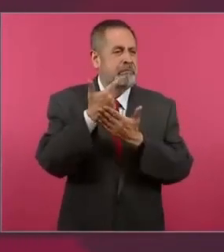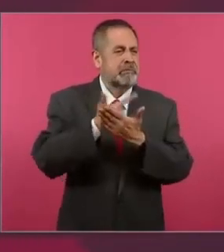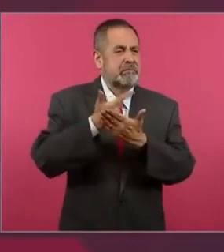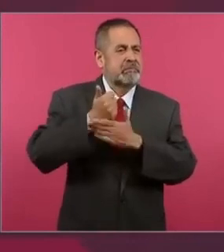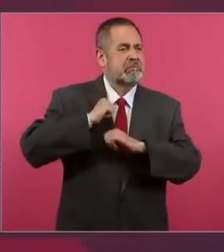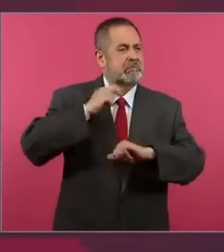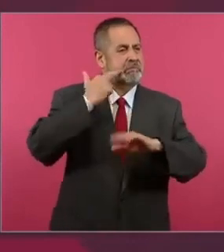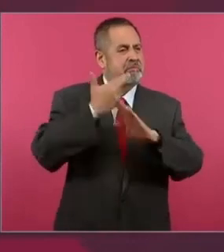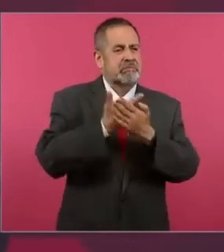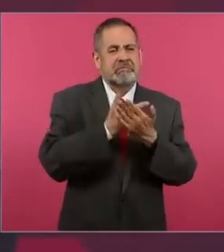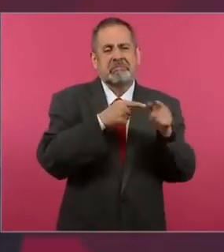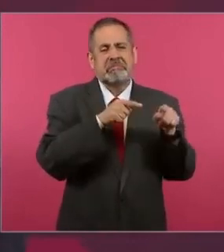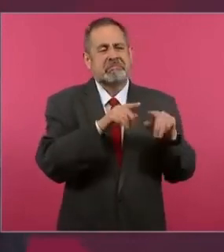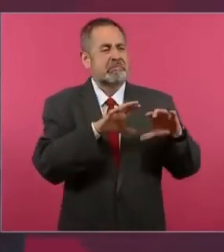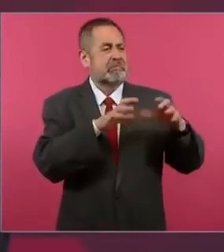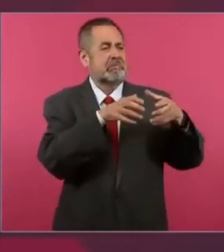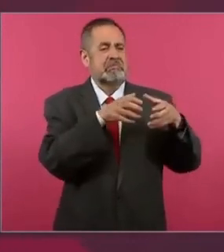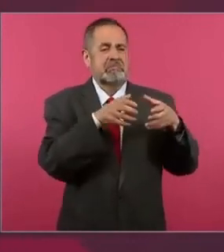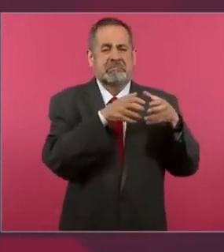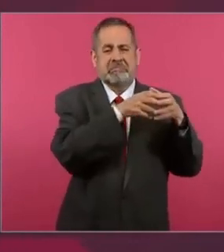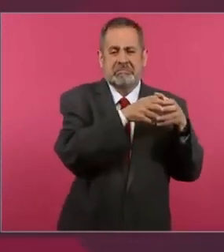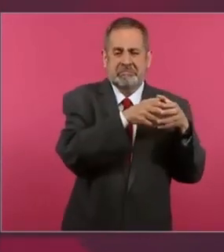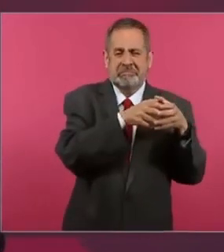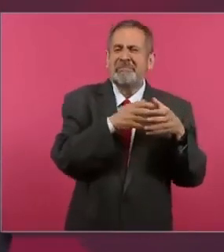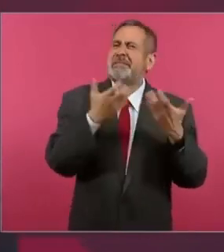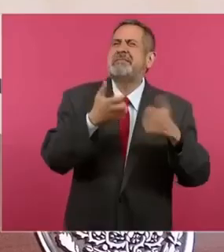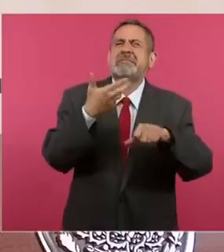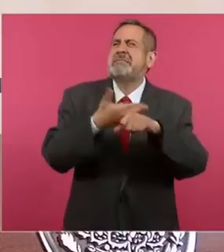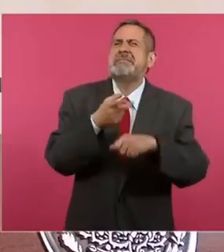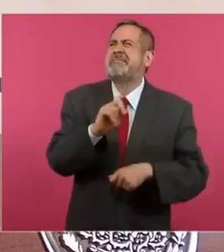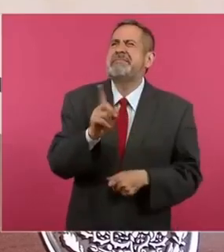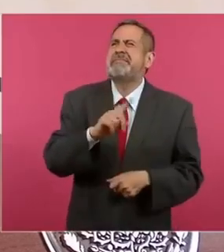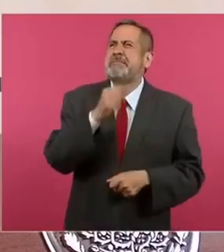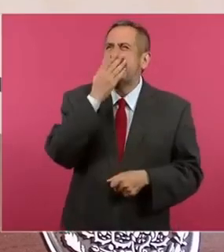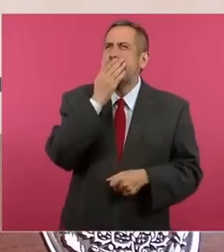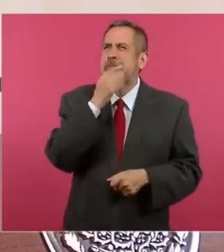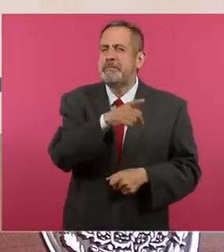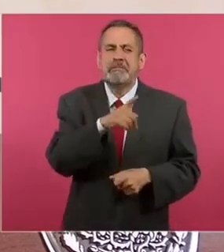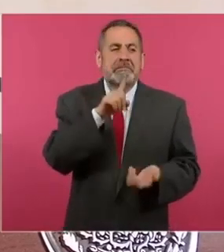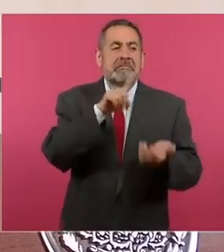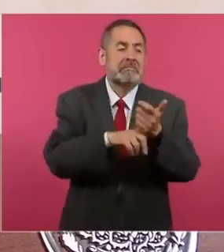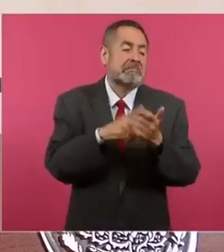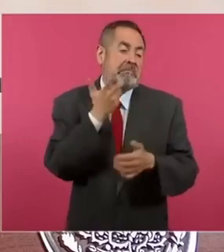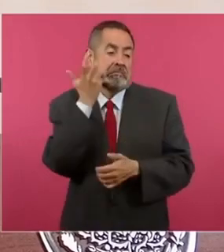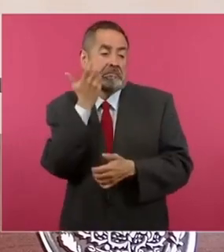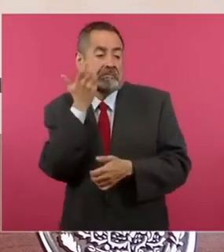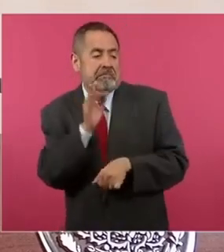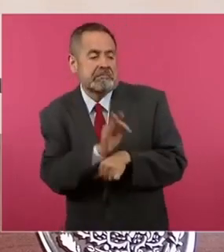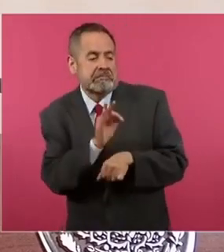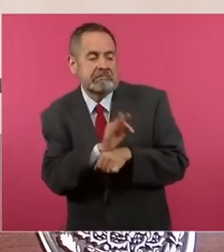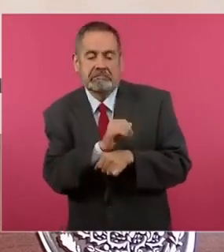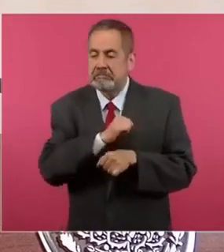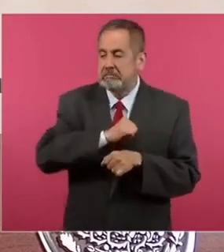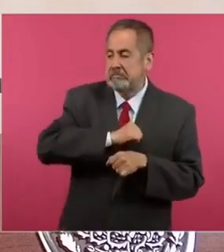empresarios no, traficantes de influencia sí,